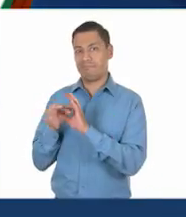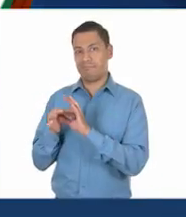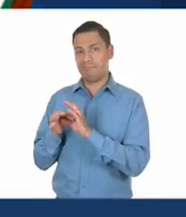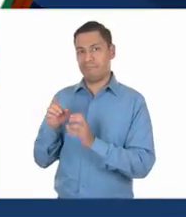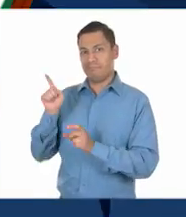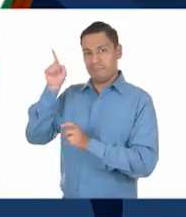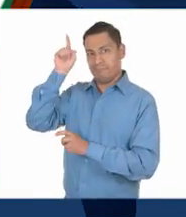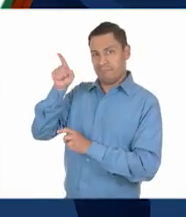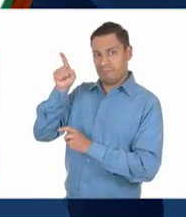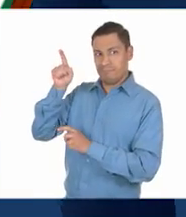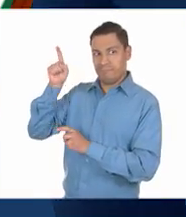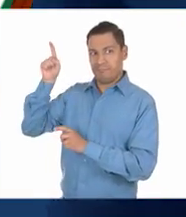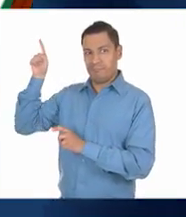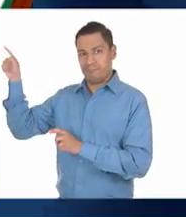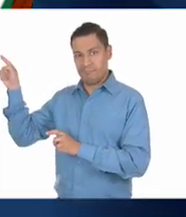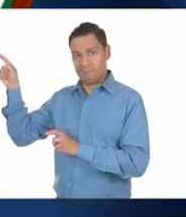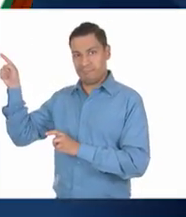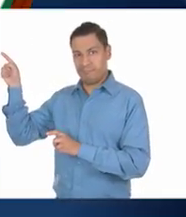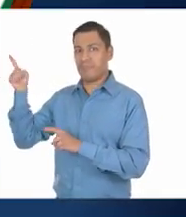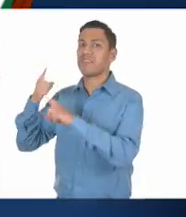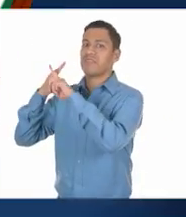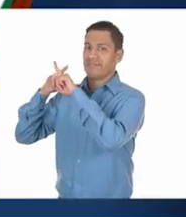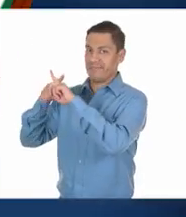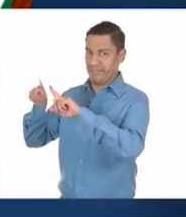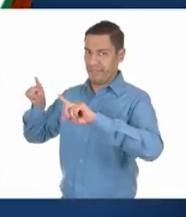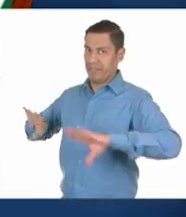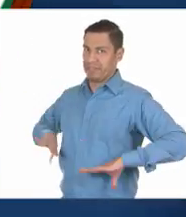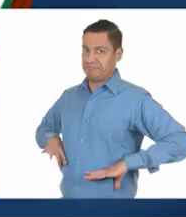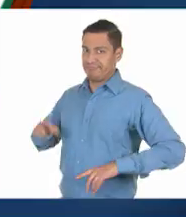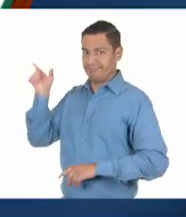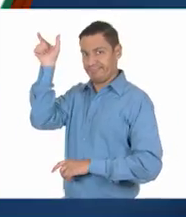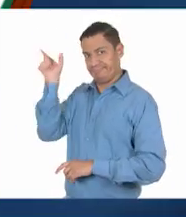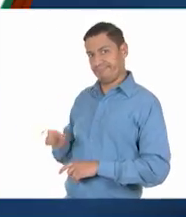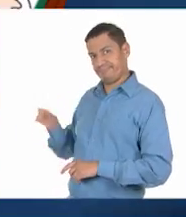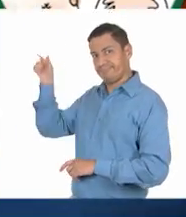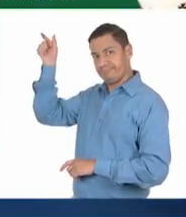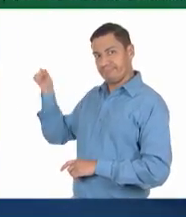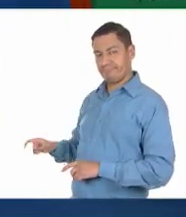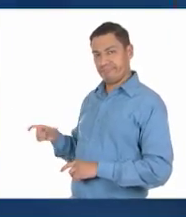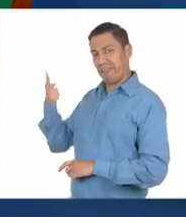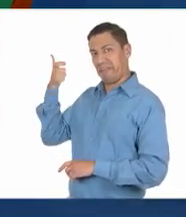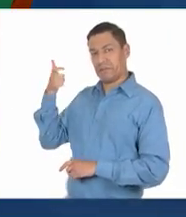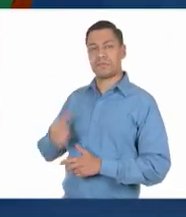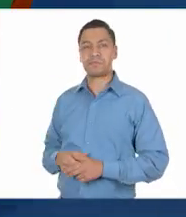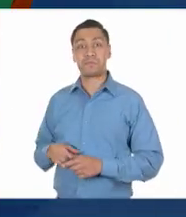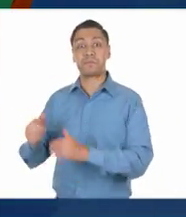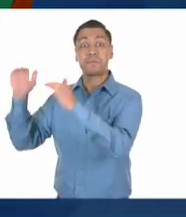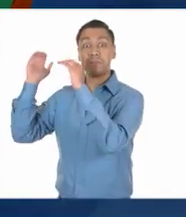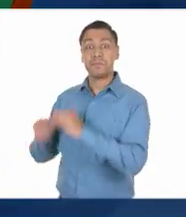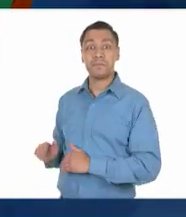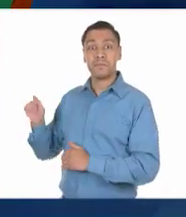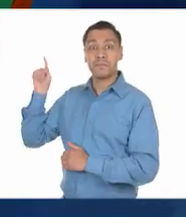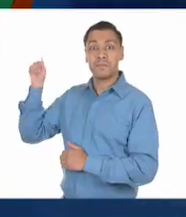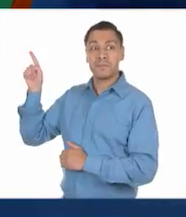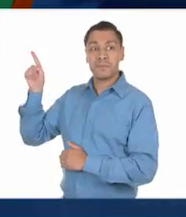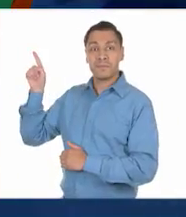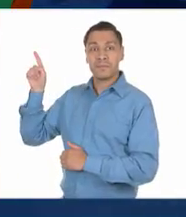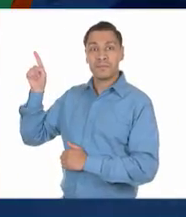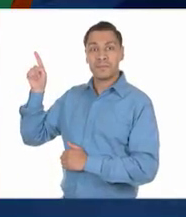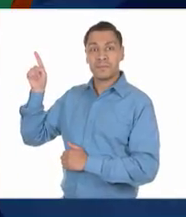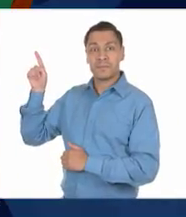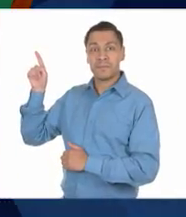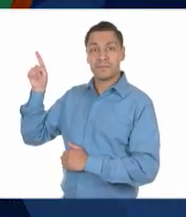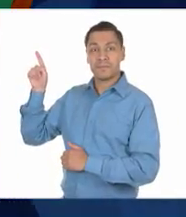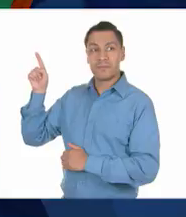clase social de una niña y la otra, ¿verdad? Vamos con la siguiente imagen. Muy bien. A ver, uy, parece